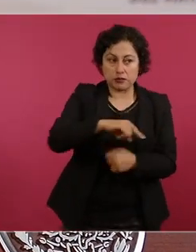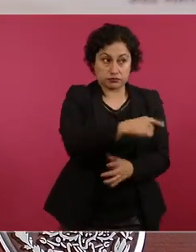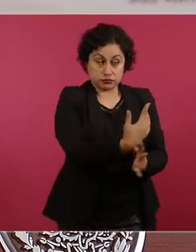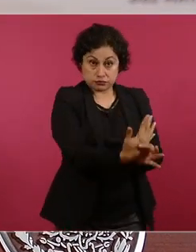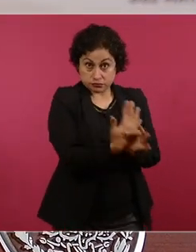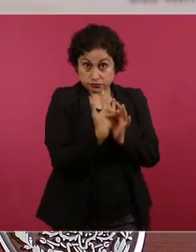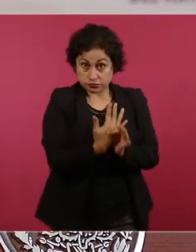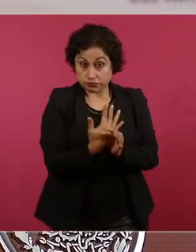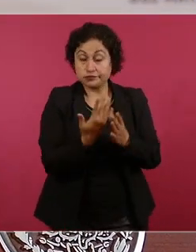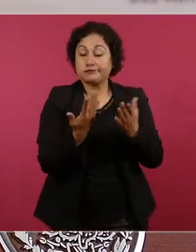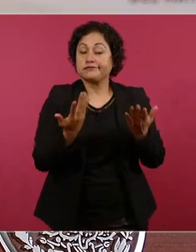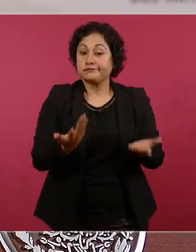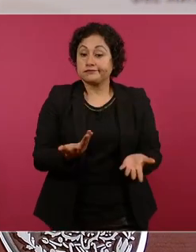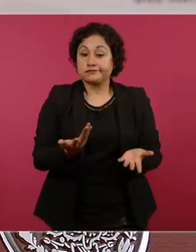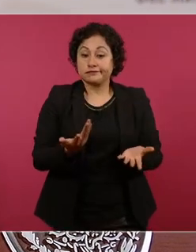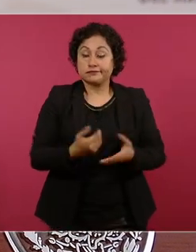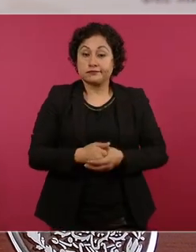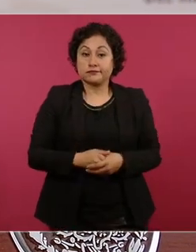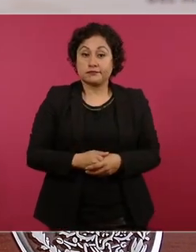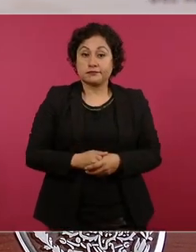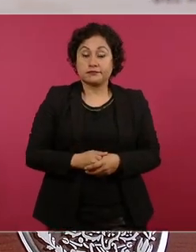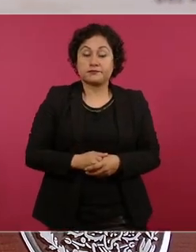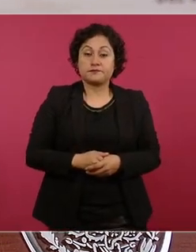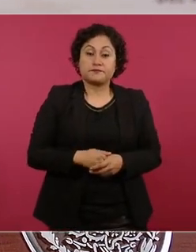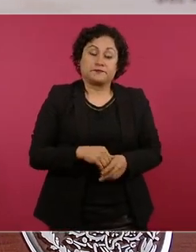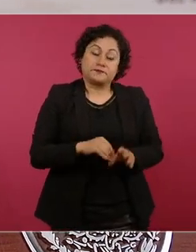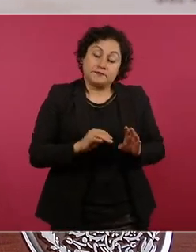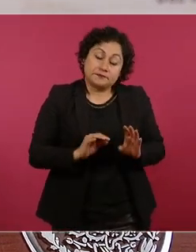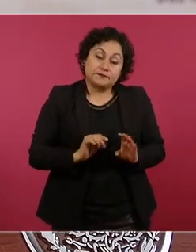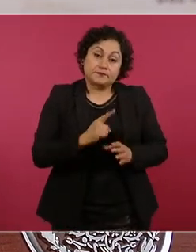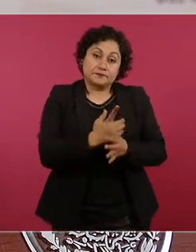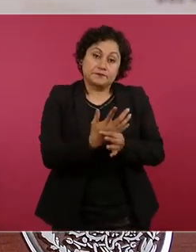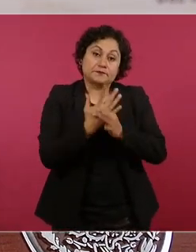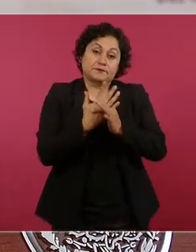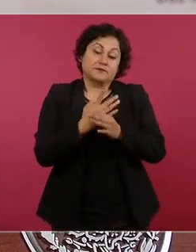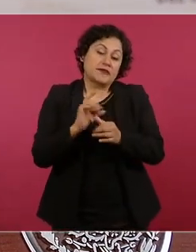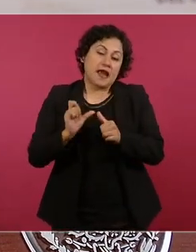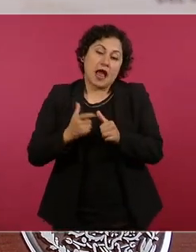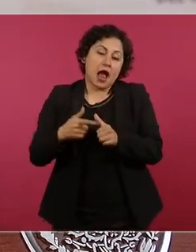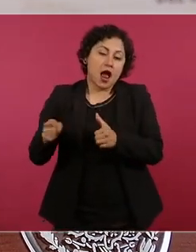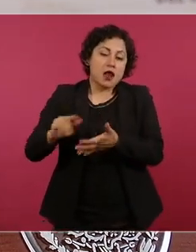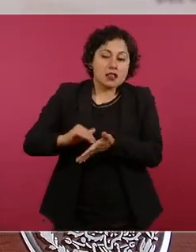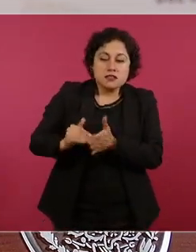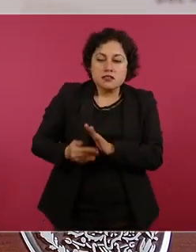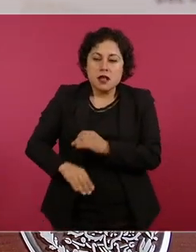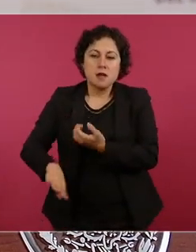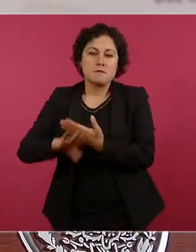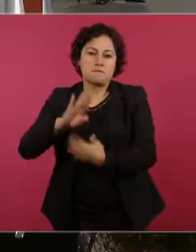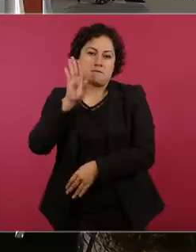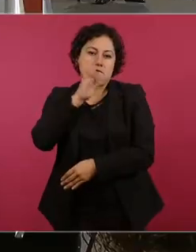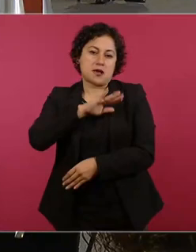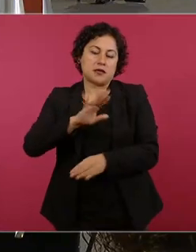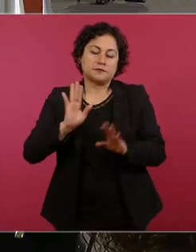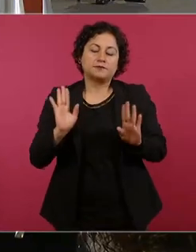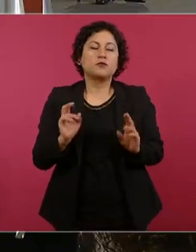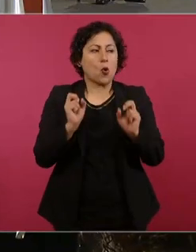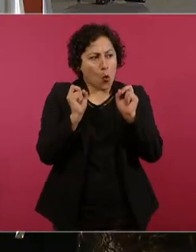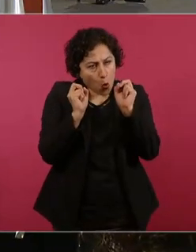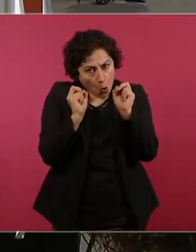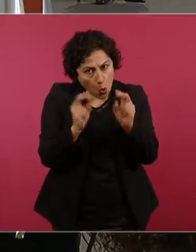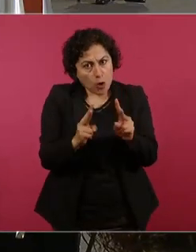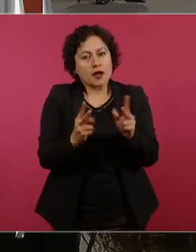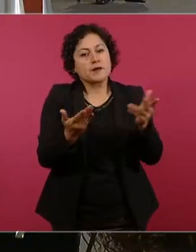que lo quisieron perjudicar el resultado de esa revisión